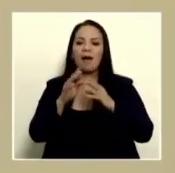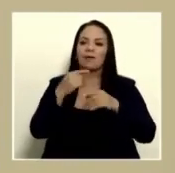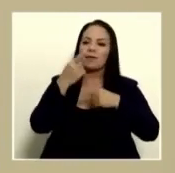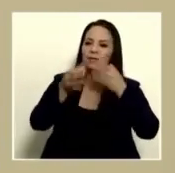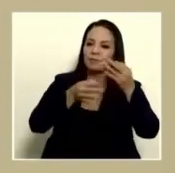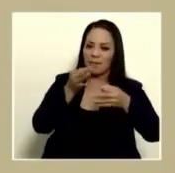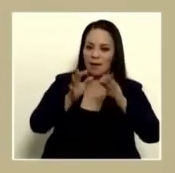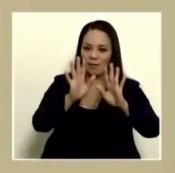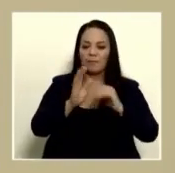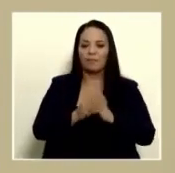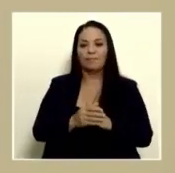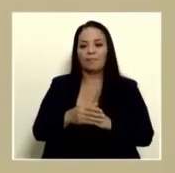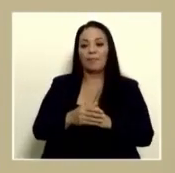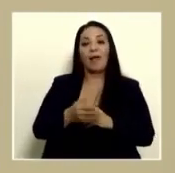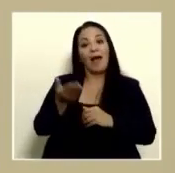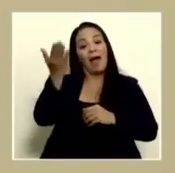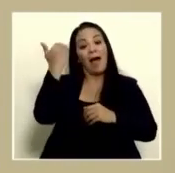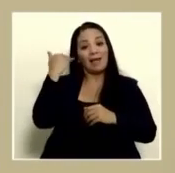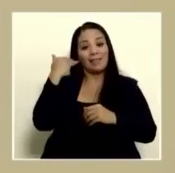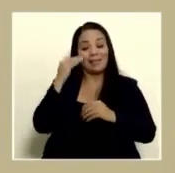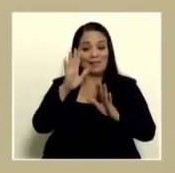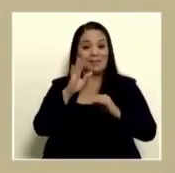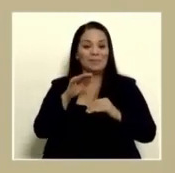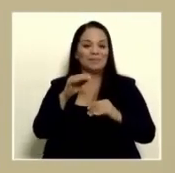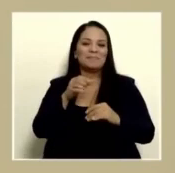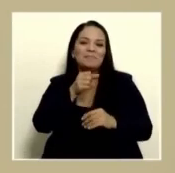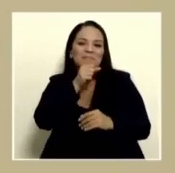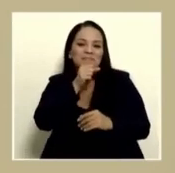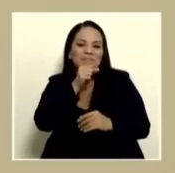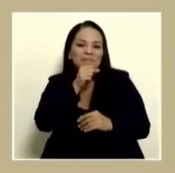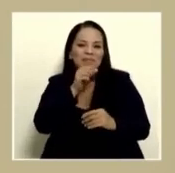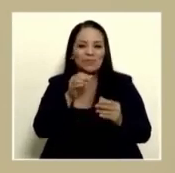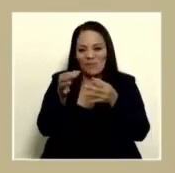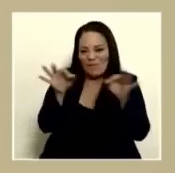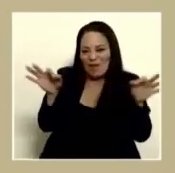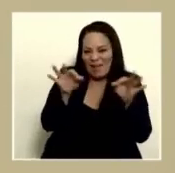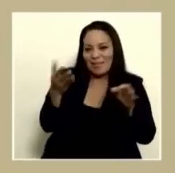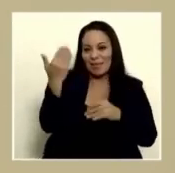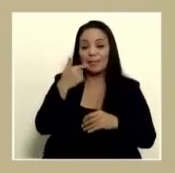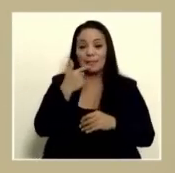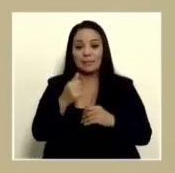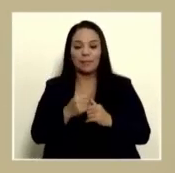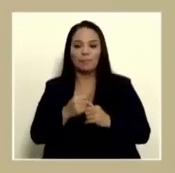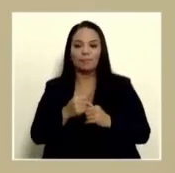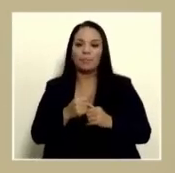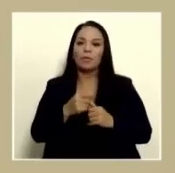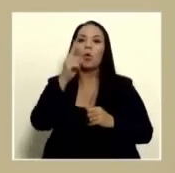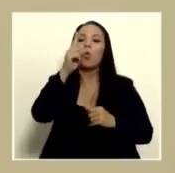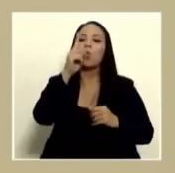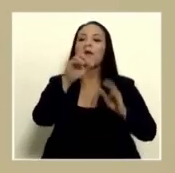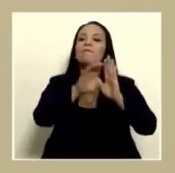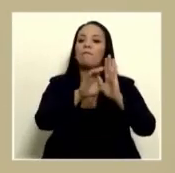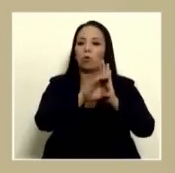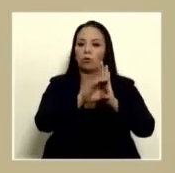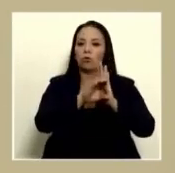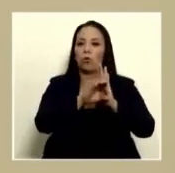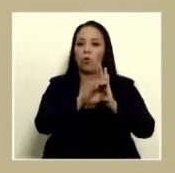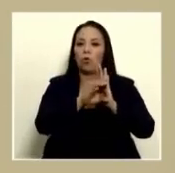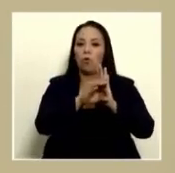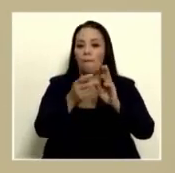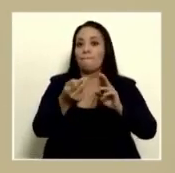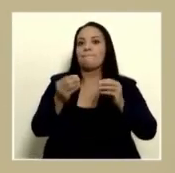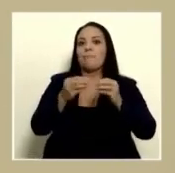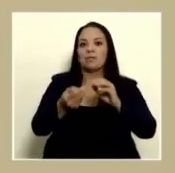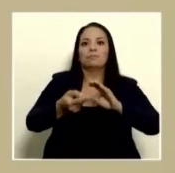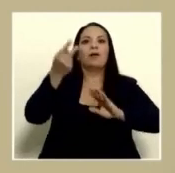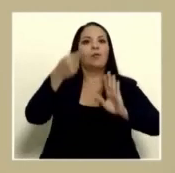decían los viejillos o viejillas de antes a quienes todos queríamos, que una foto habla más que mil palabras y un video,